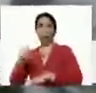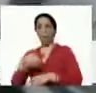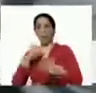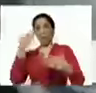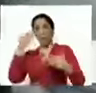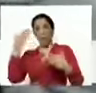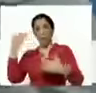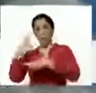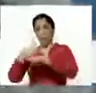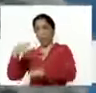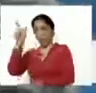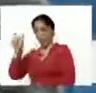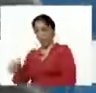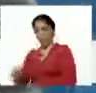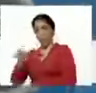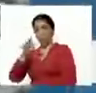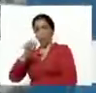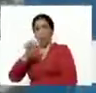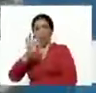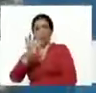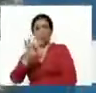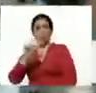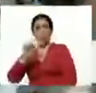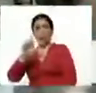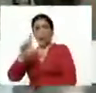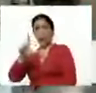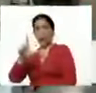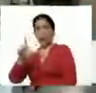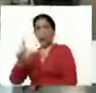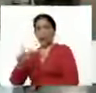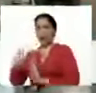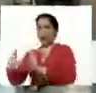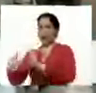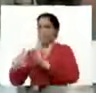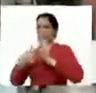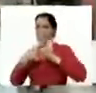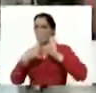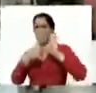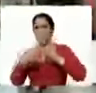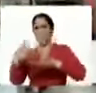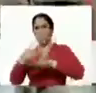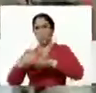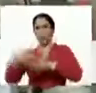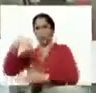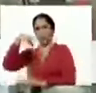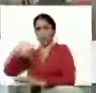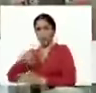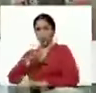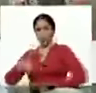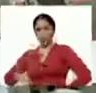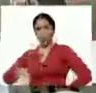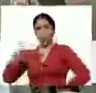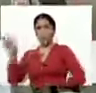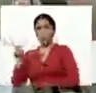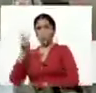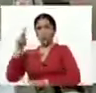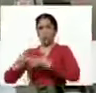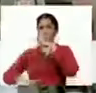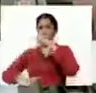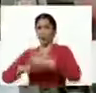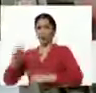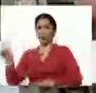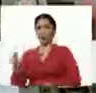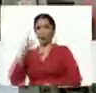del gobernador Rafael Lacalle, que ha sido un ejemplo de lo que es la Venezuela productiva, la Venezuela